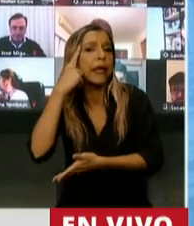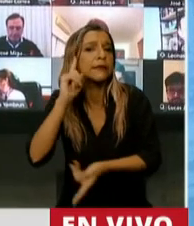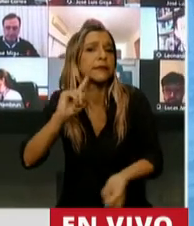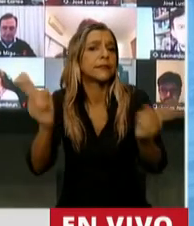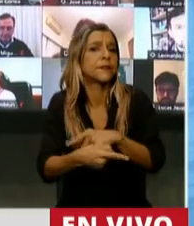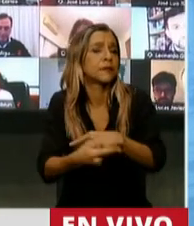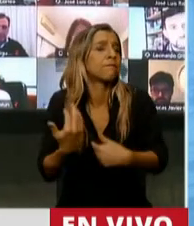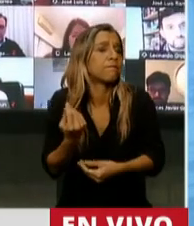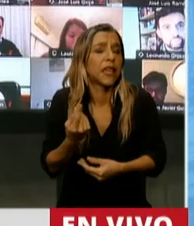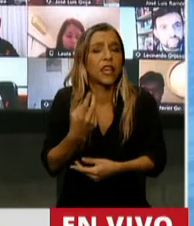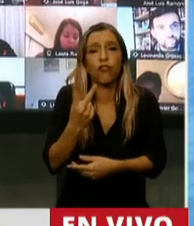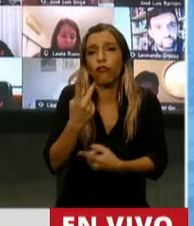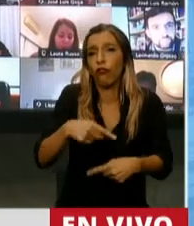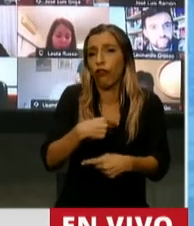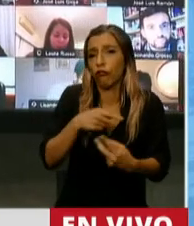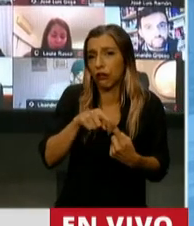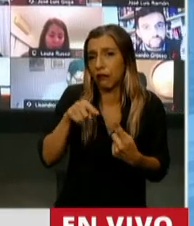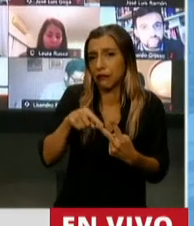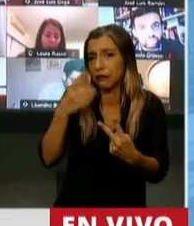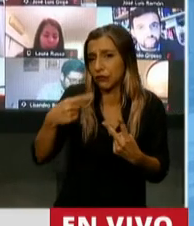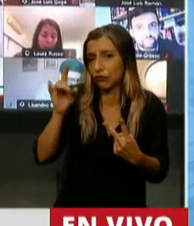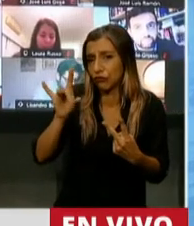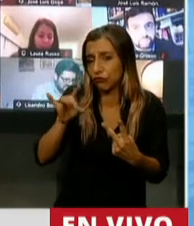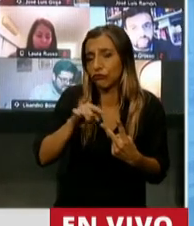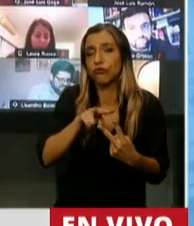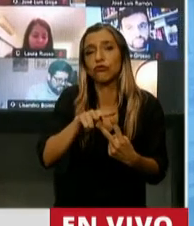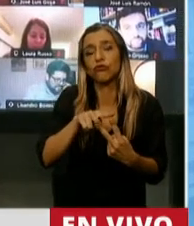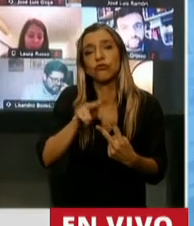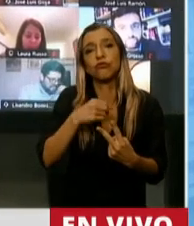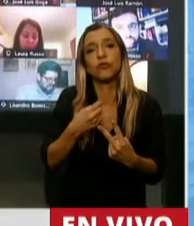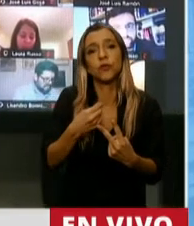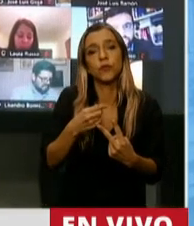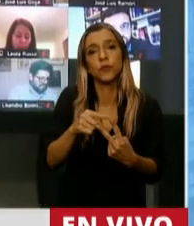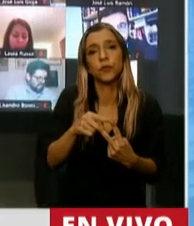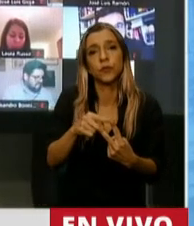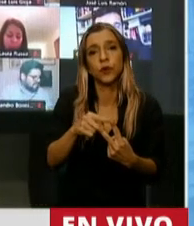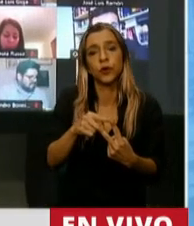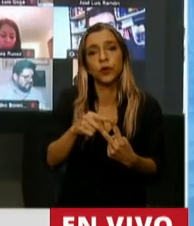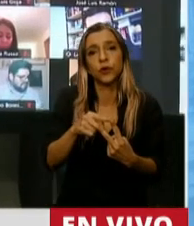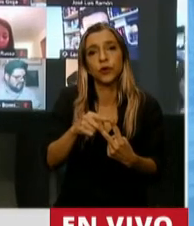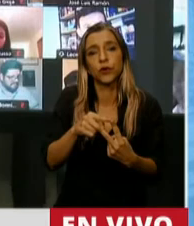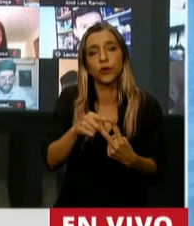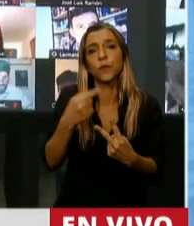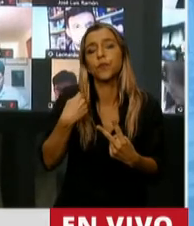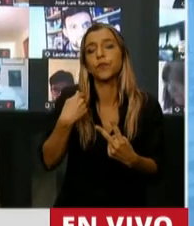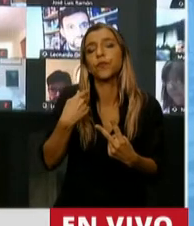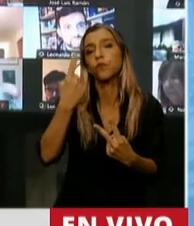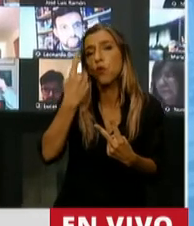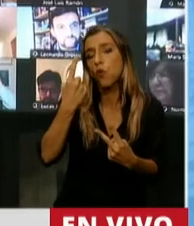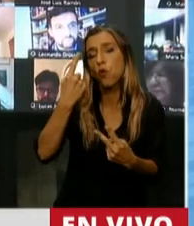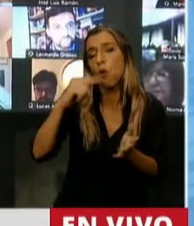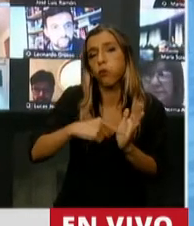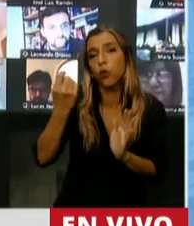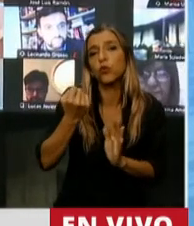datos nomás. Porque justamente en materia de interés de la deuda